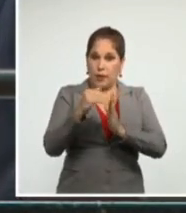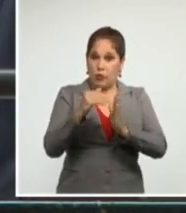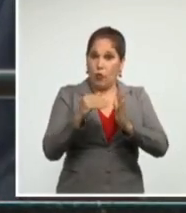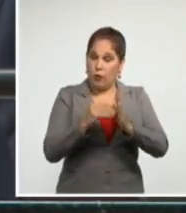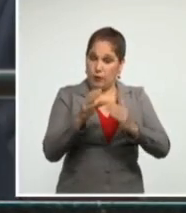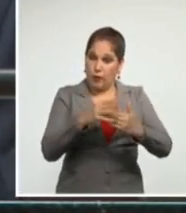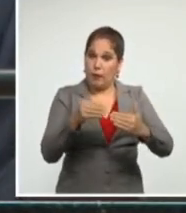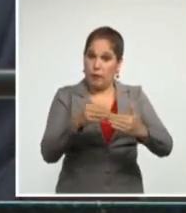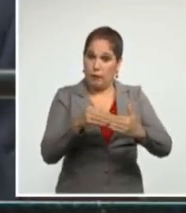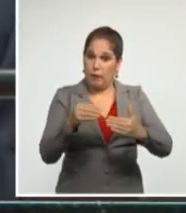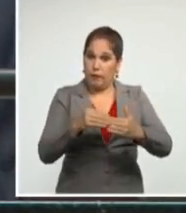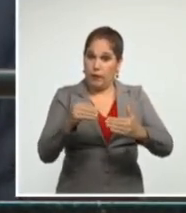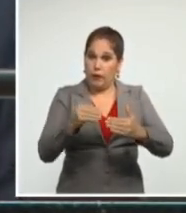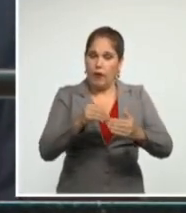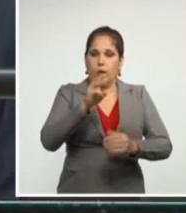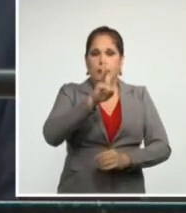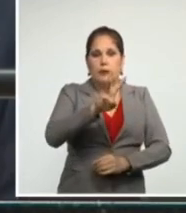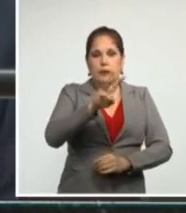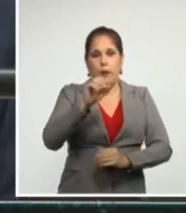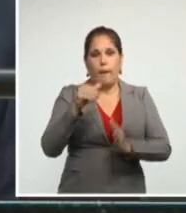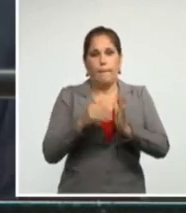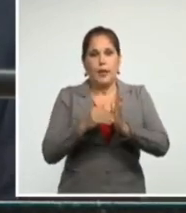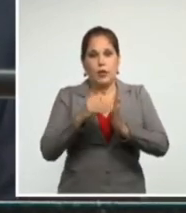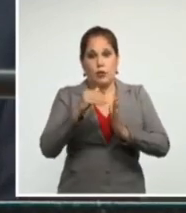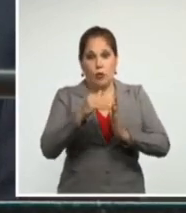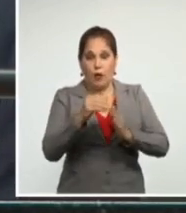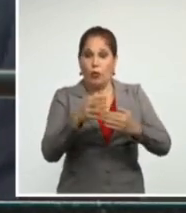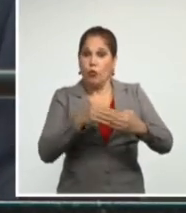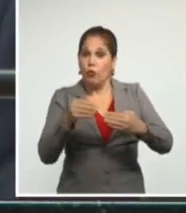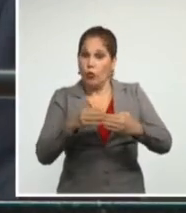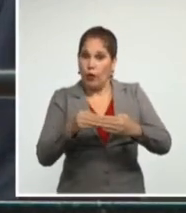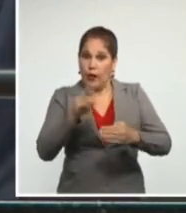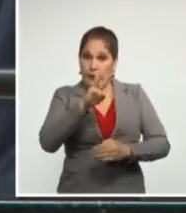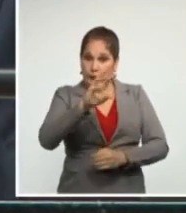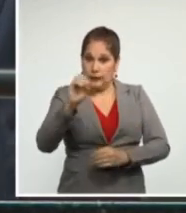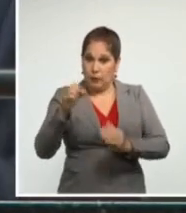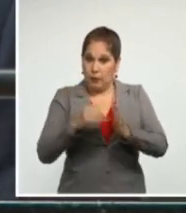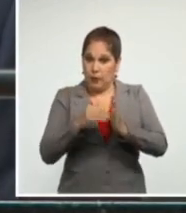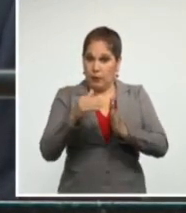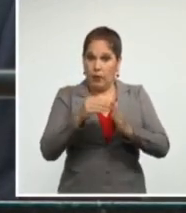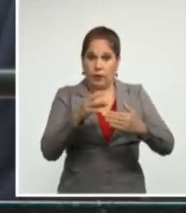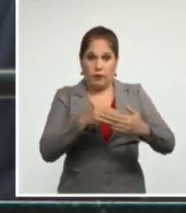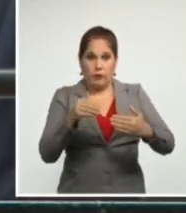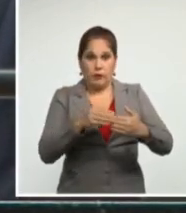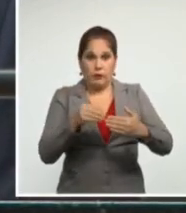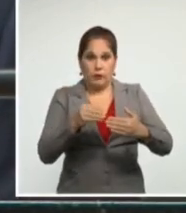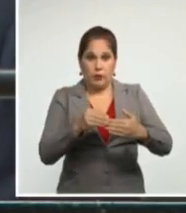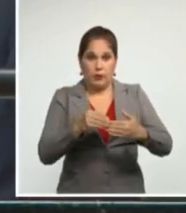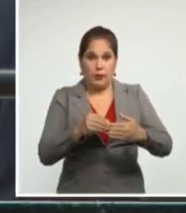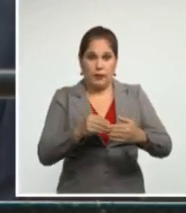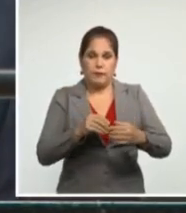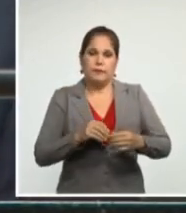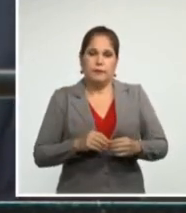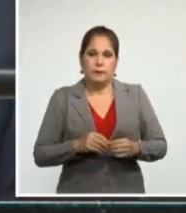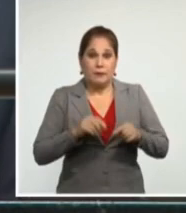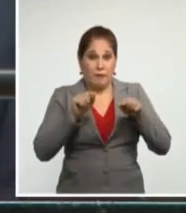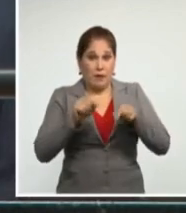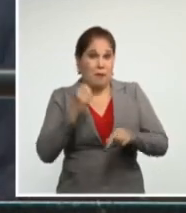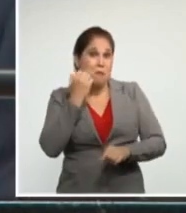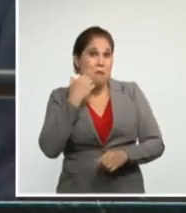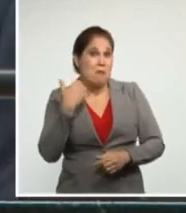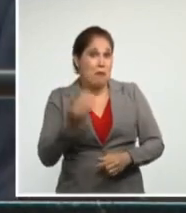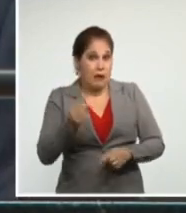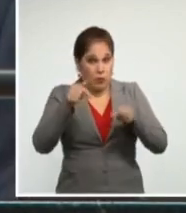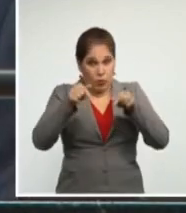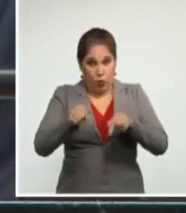y los 300 millones de dólares provocan además la falta o